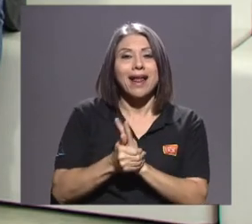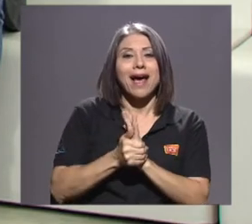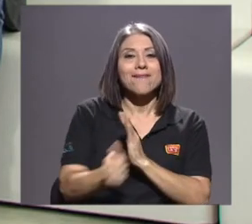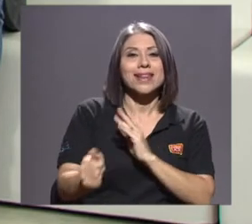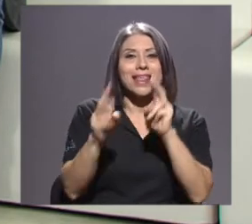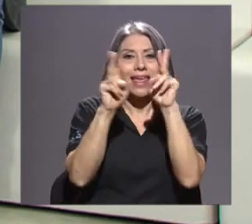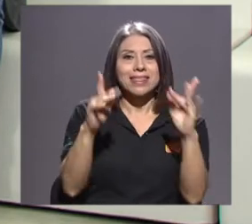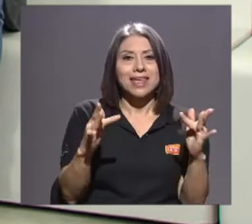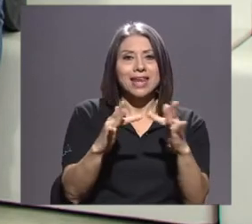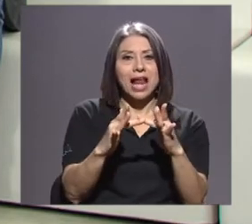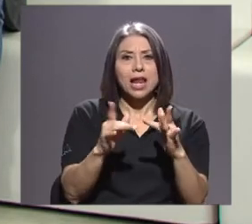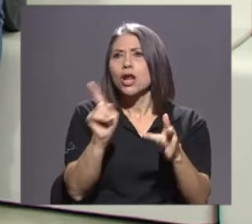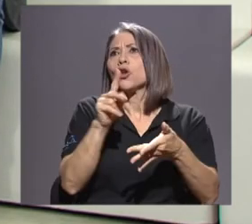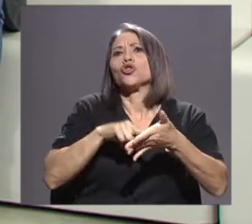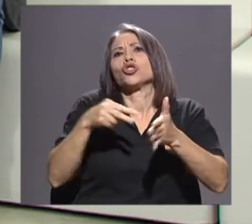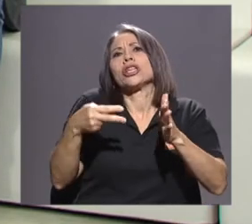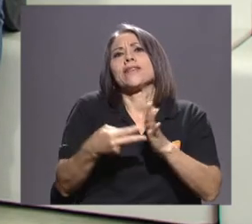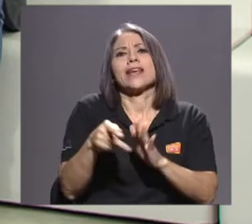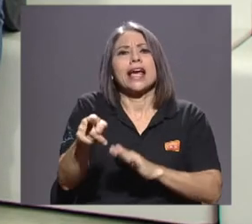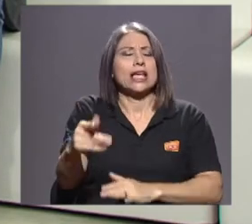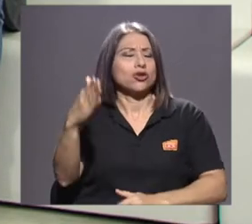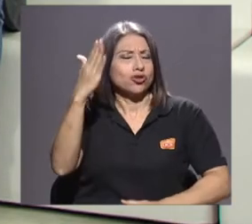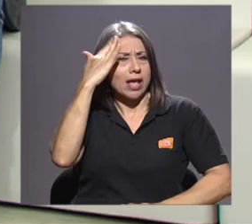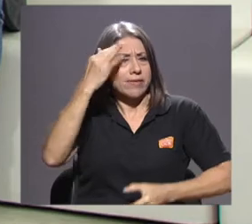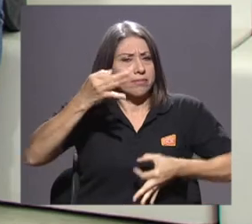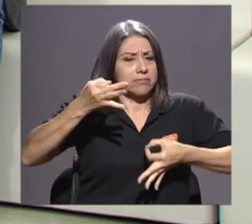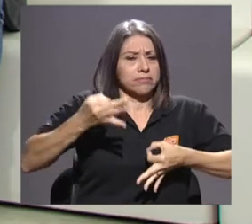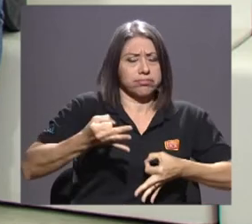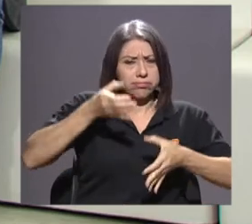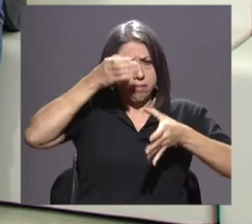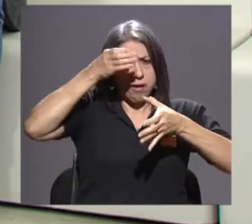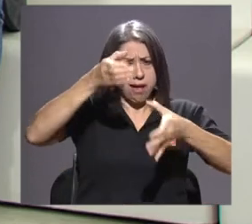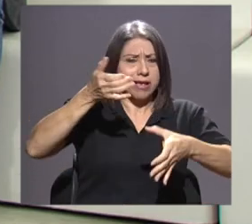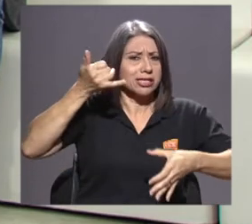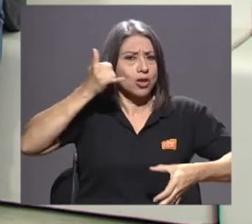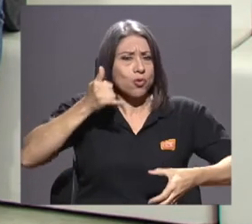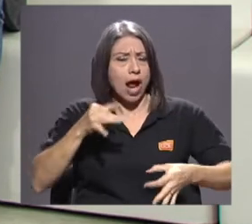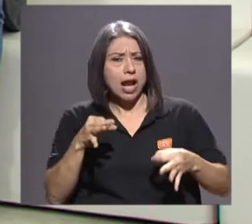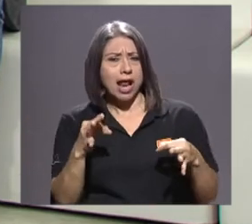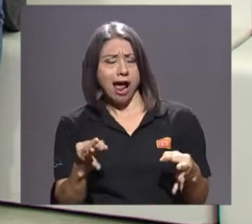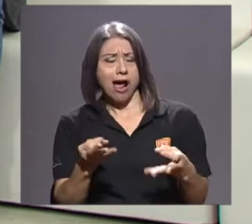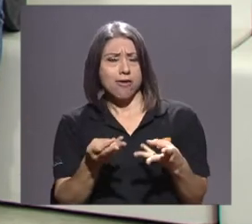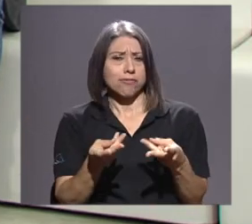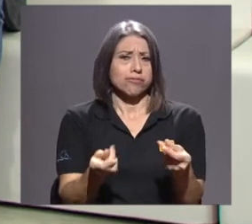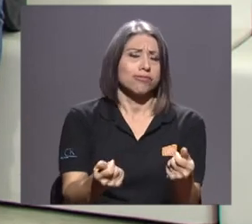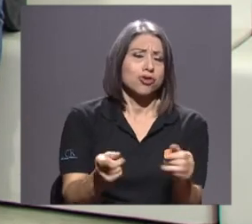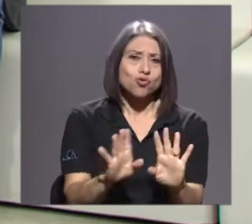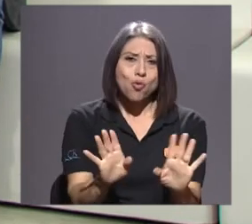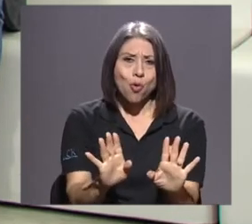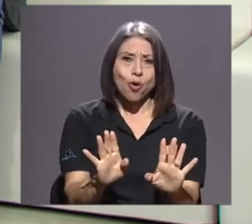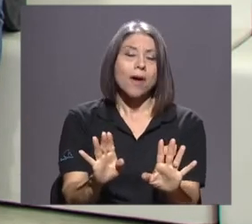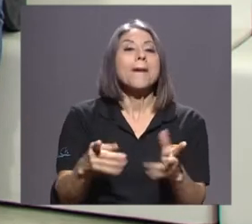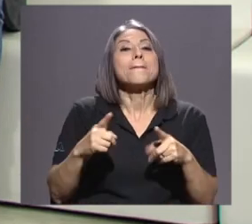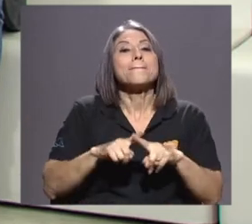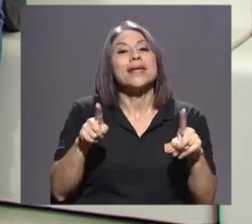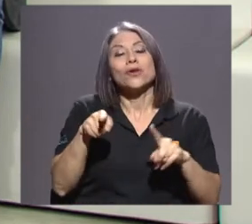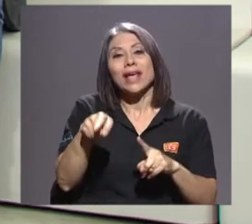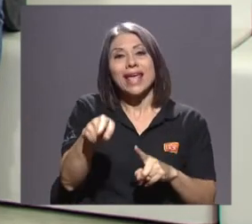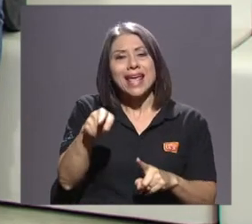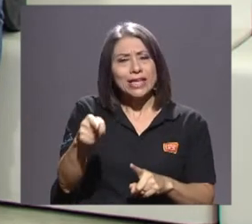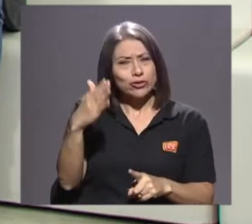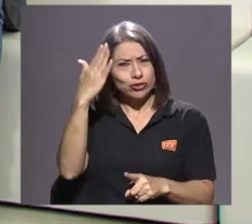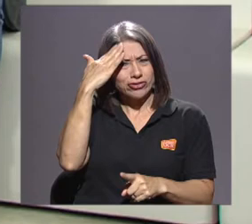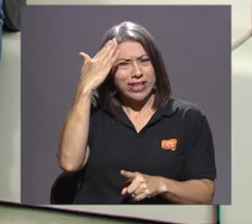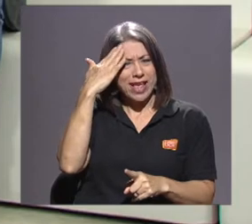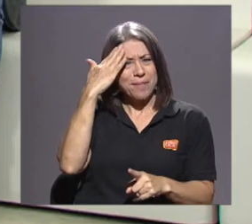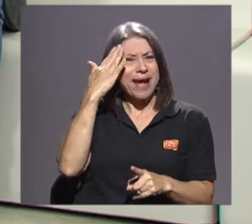Que no es que sepan utilizar ahí el celular y que sean, ¿verdad? O sea, todos unos cracks, como dicen ahora los chicos, sino que tengan esta capacidad de